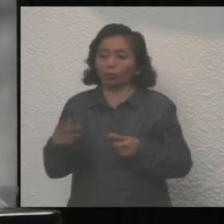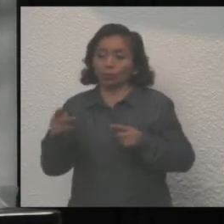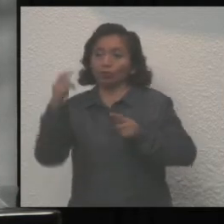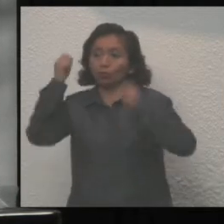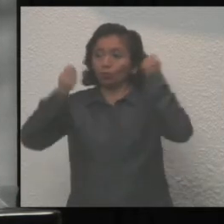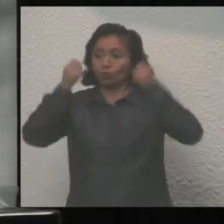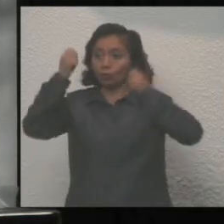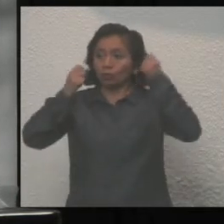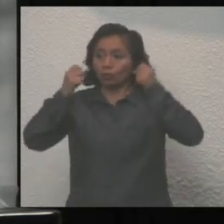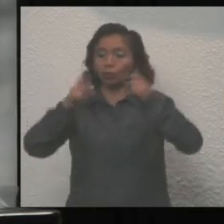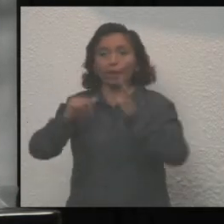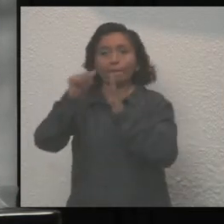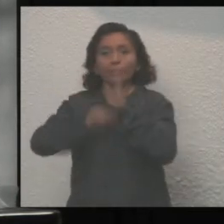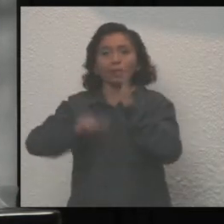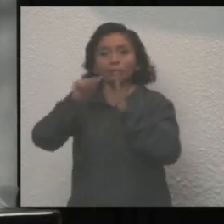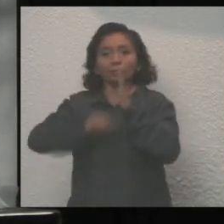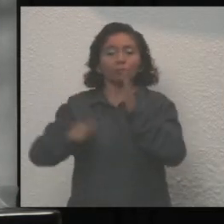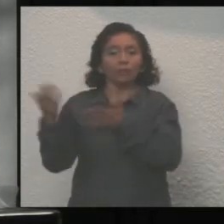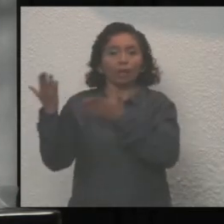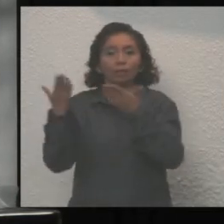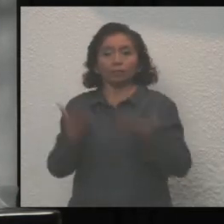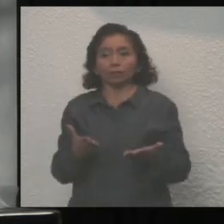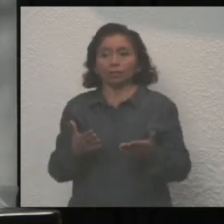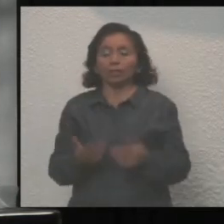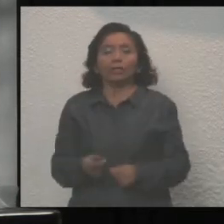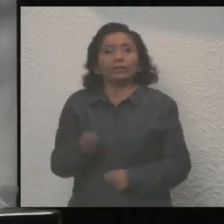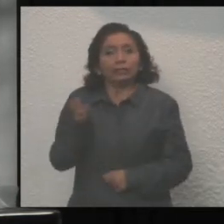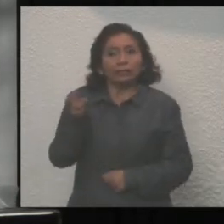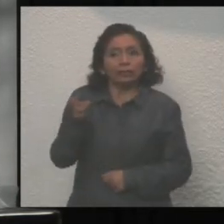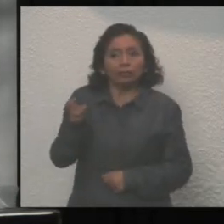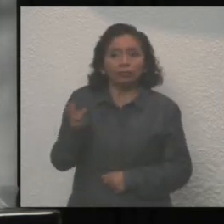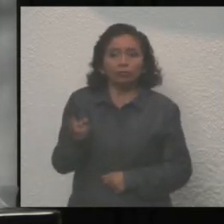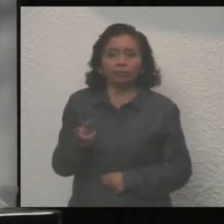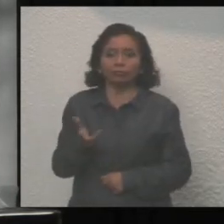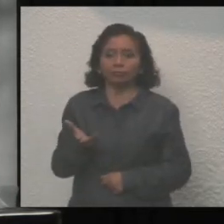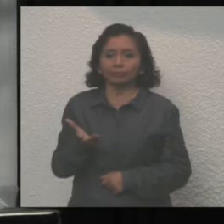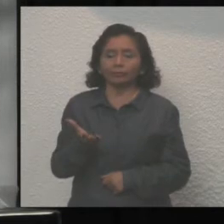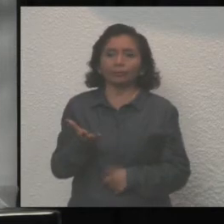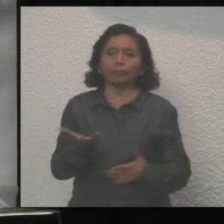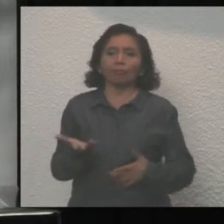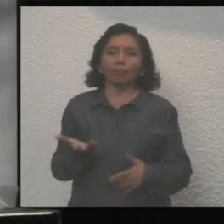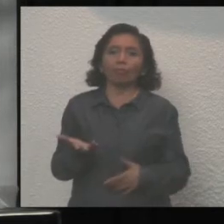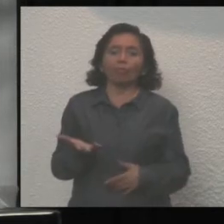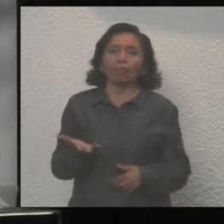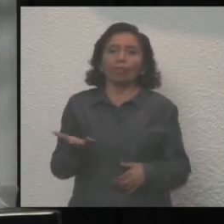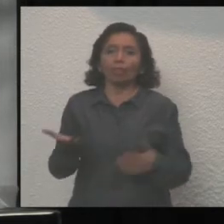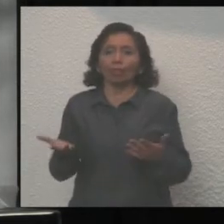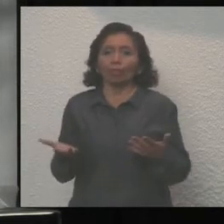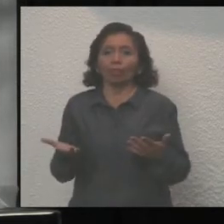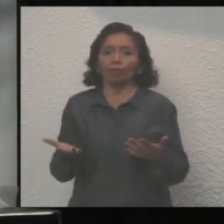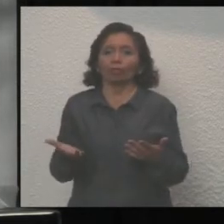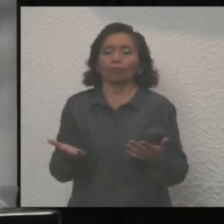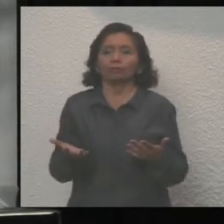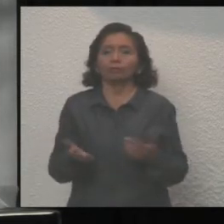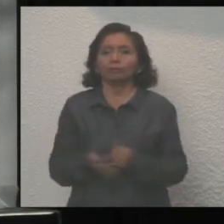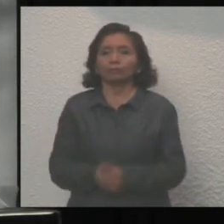turismo que viene mes con mes y que definitivamente impacta en cuanto a lo que se